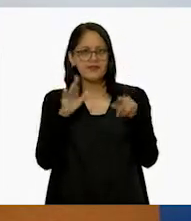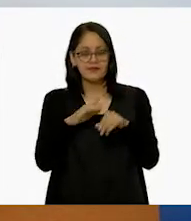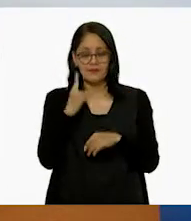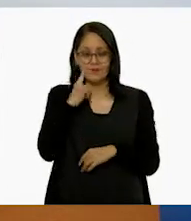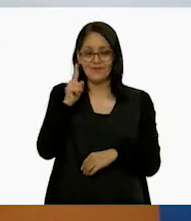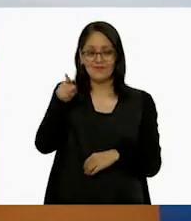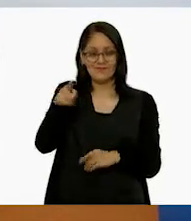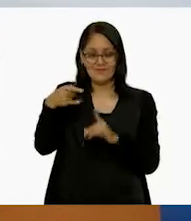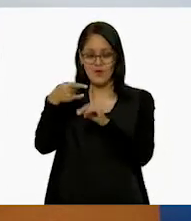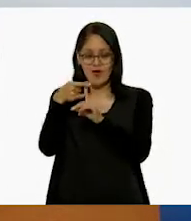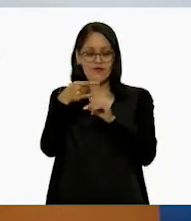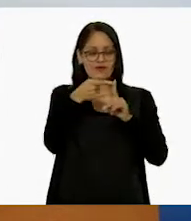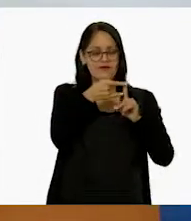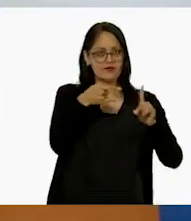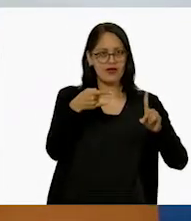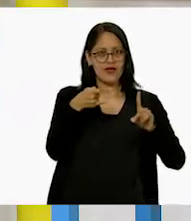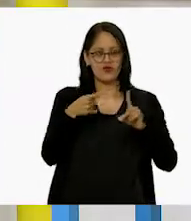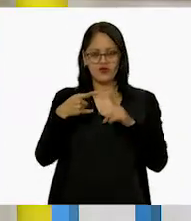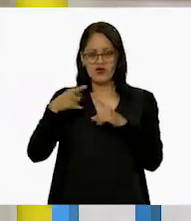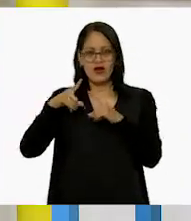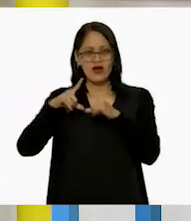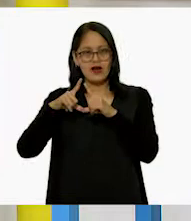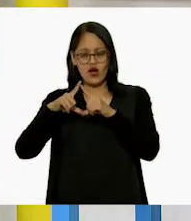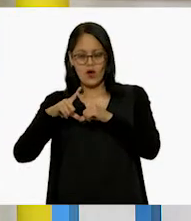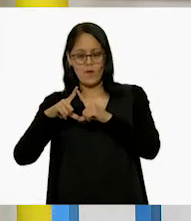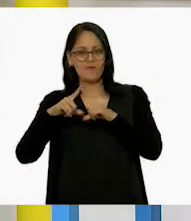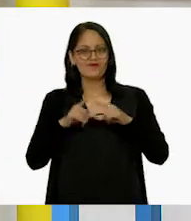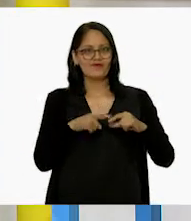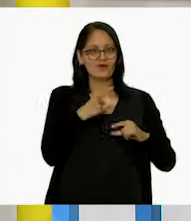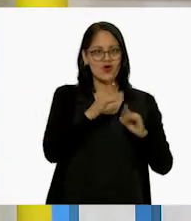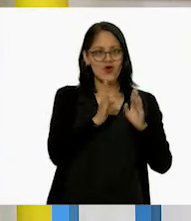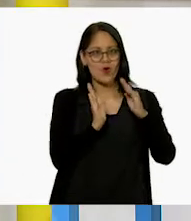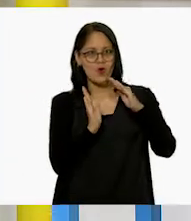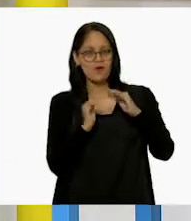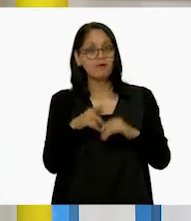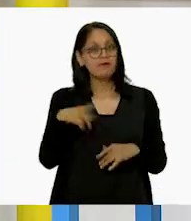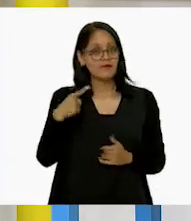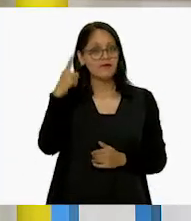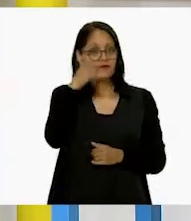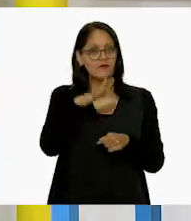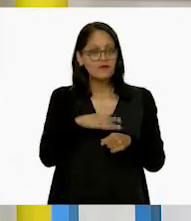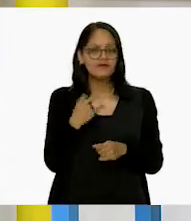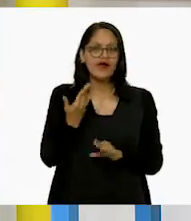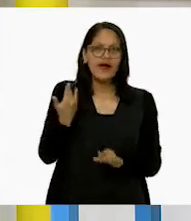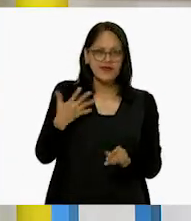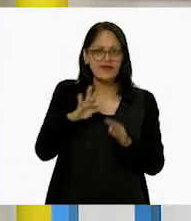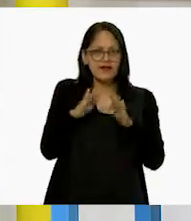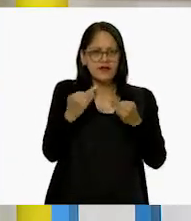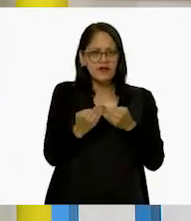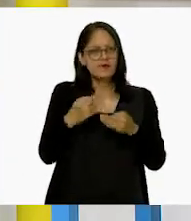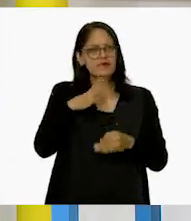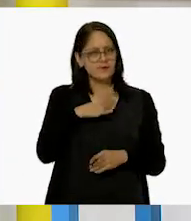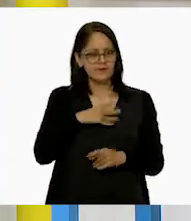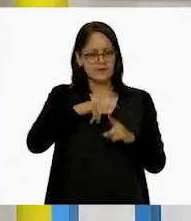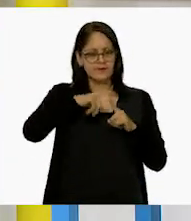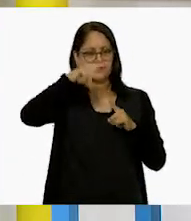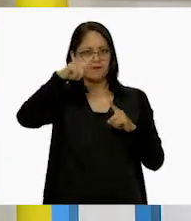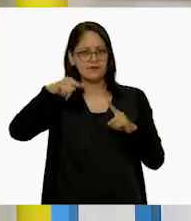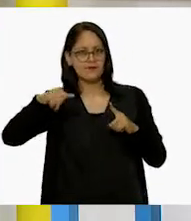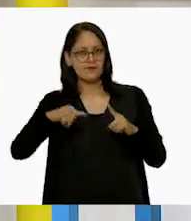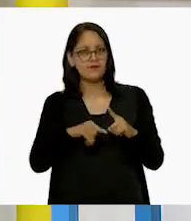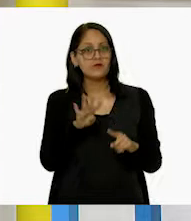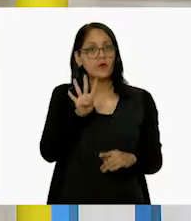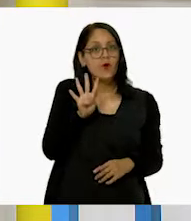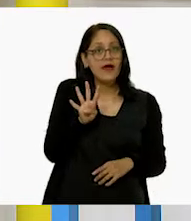acabamos de hacer, ¿verdad, Pepe? A ver, claro, porque todas estas figuras que ya hicimos tienen cuatro lados.